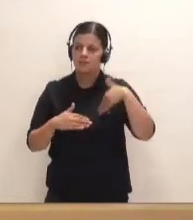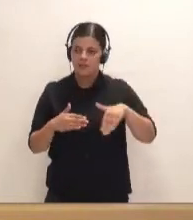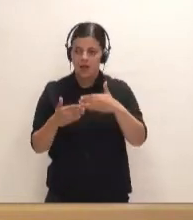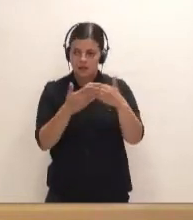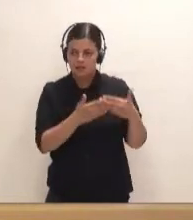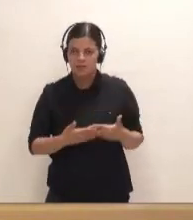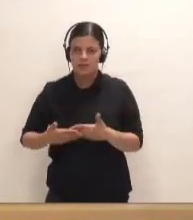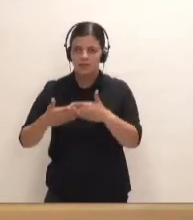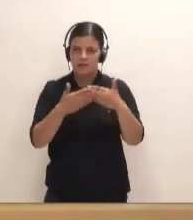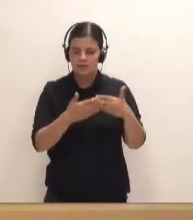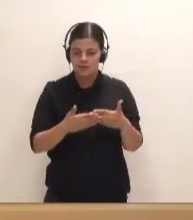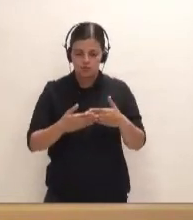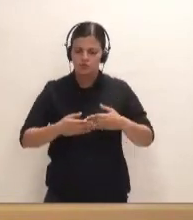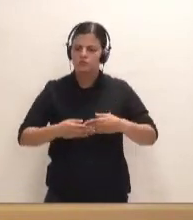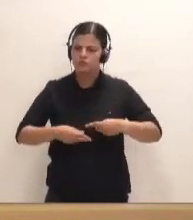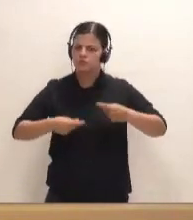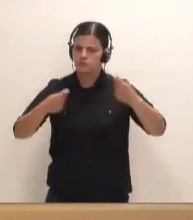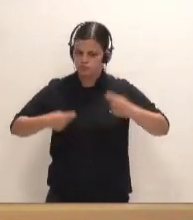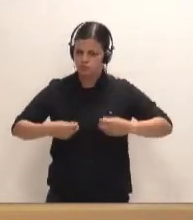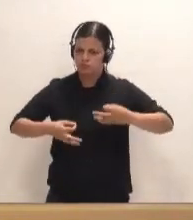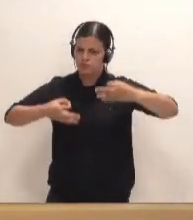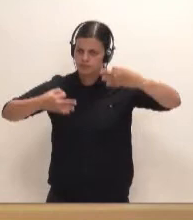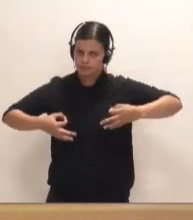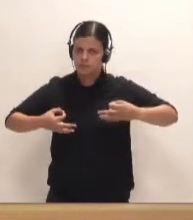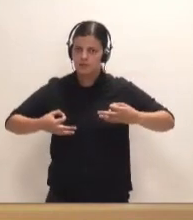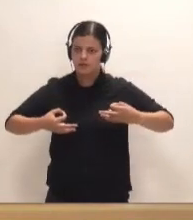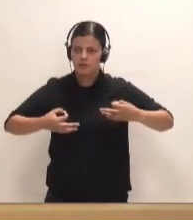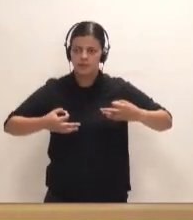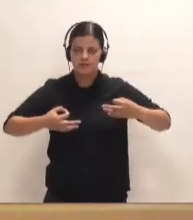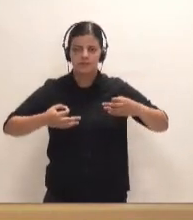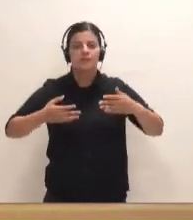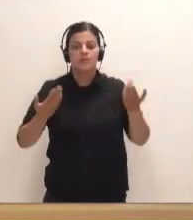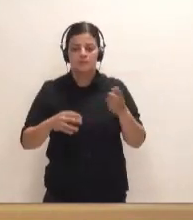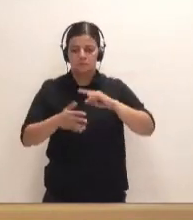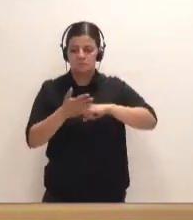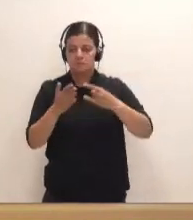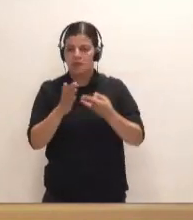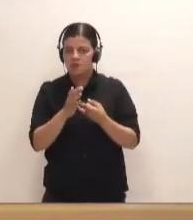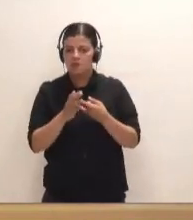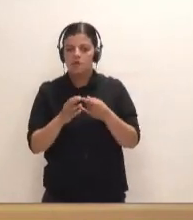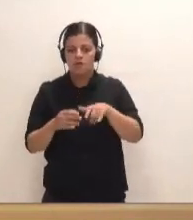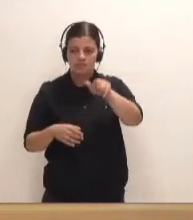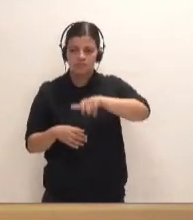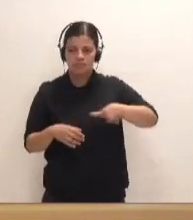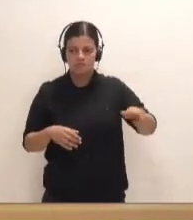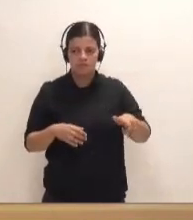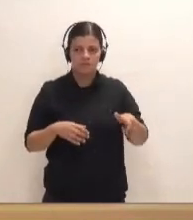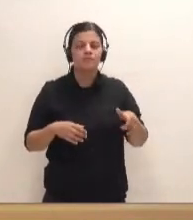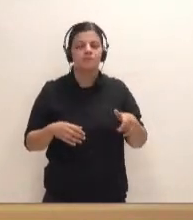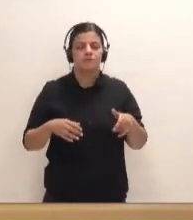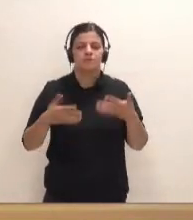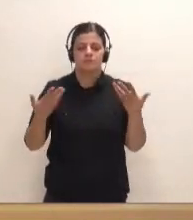lo suficientemente sólido, hecho por técnicos y responsables de las distintas materias que antes mencioné,